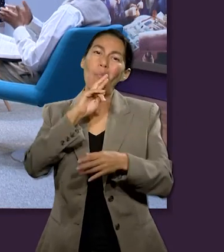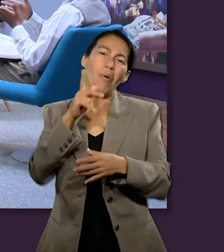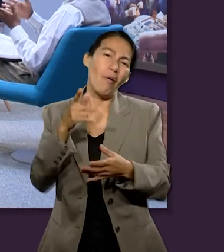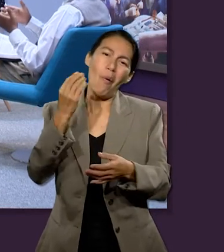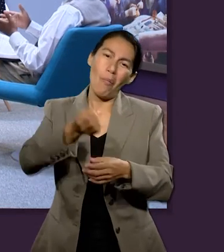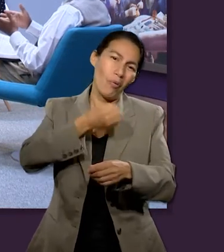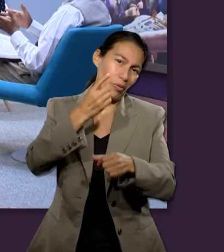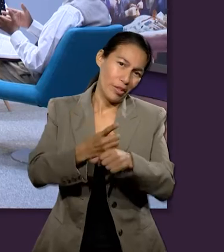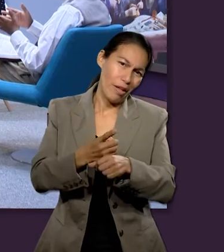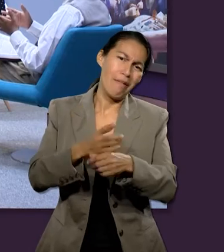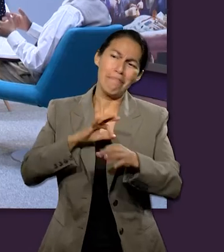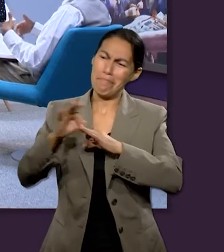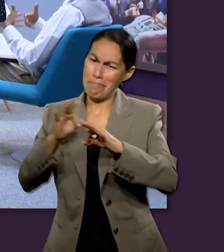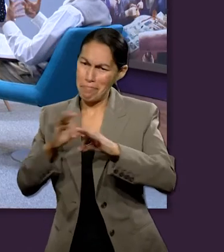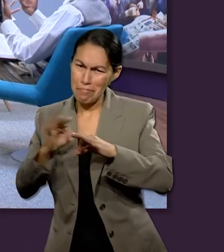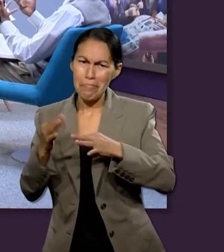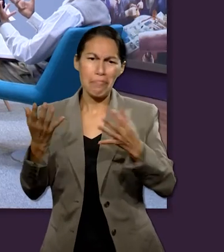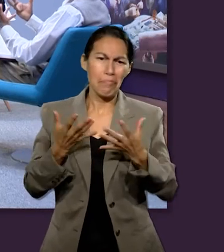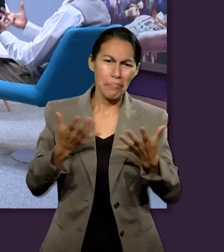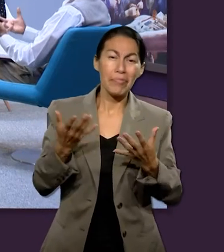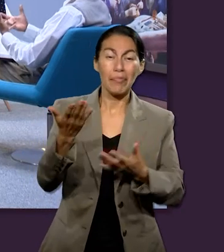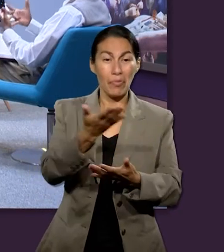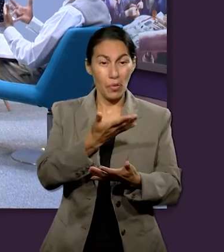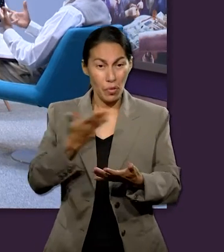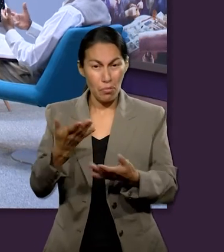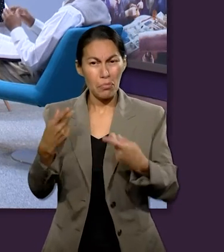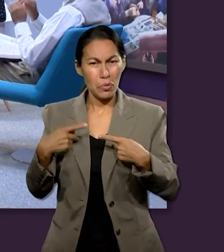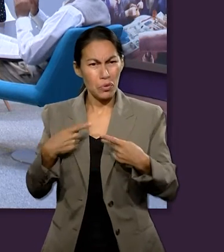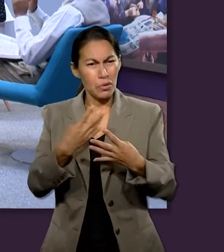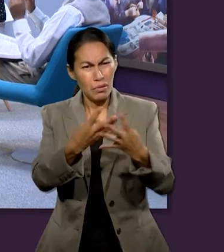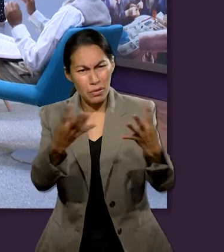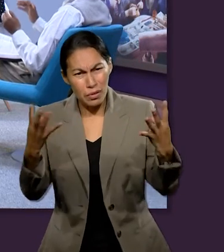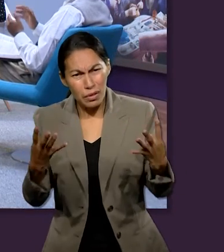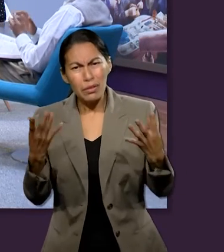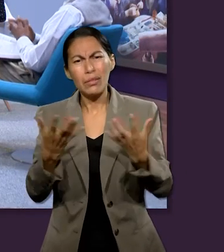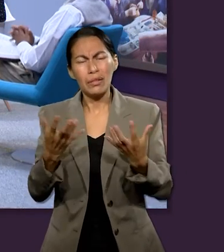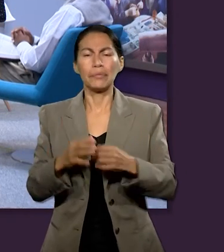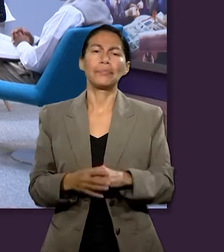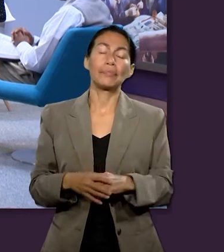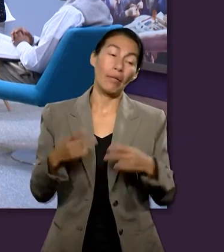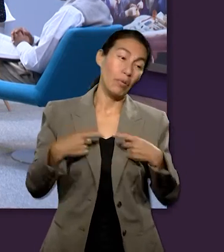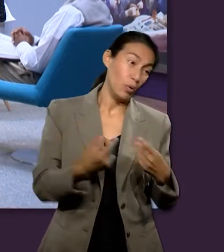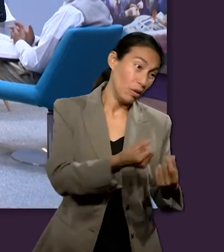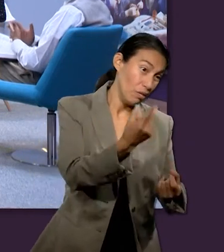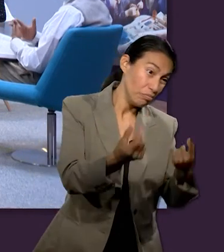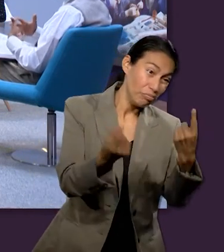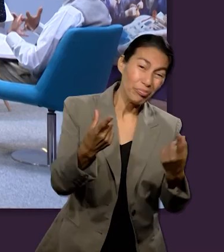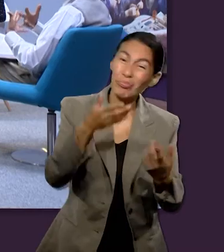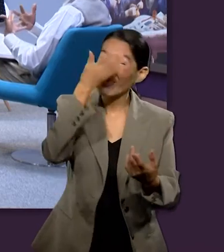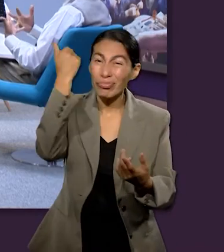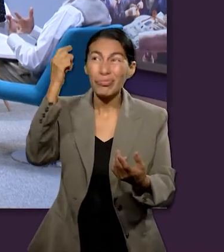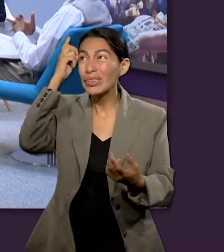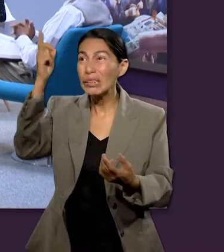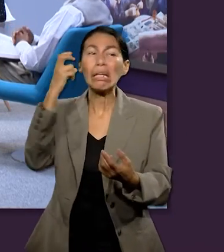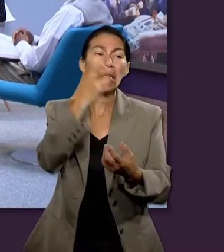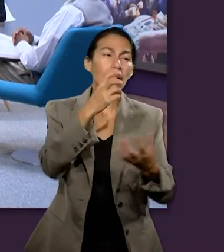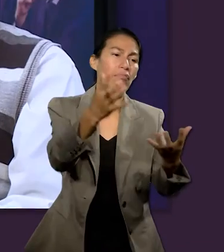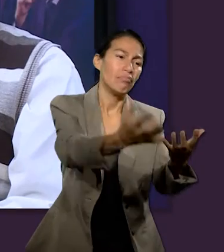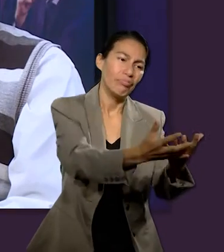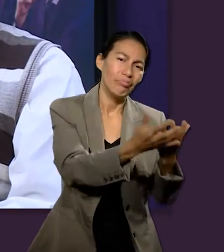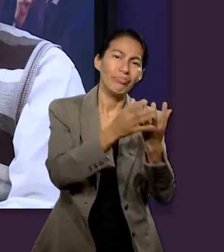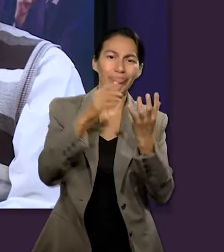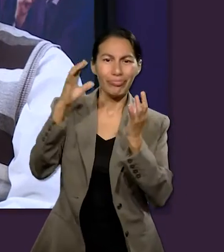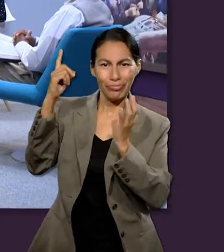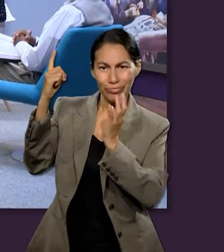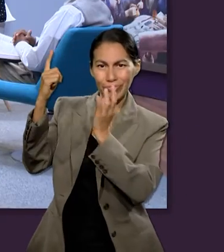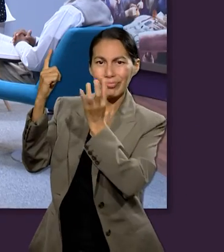más puertas a más posibilidades de poder alcanzar en diferentes esferas a las personas que necesitan saber de Dios.